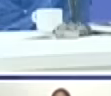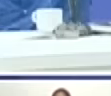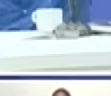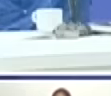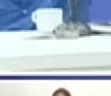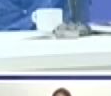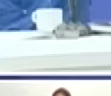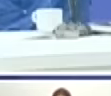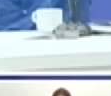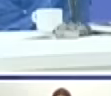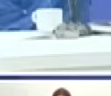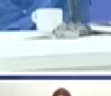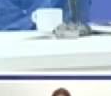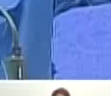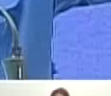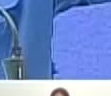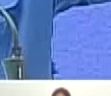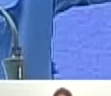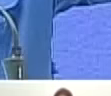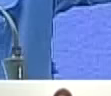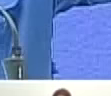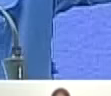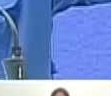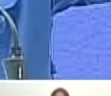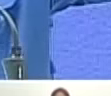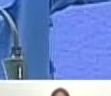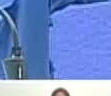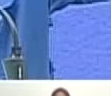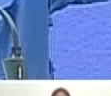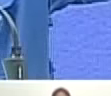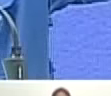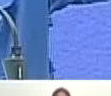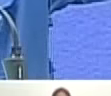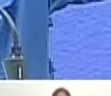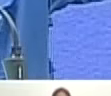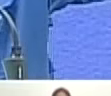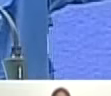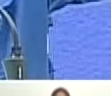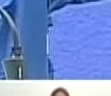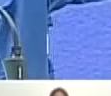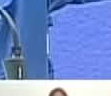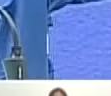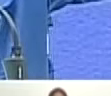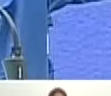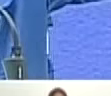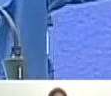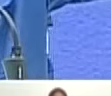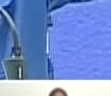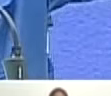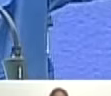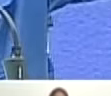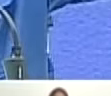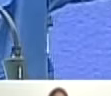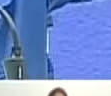petróleo el presidente de PDVSA este joven ingeniero Rafael Teyechea Pedro Rafael